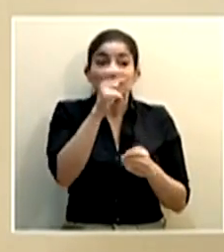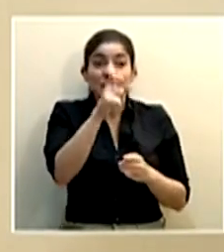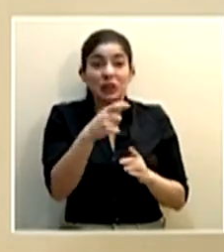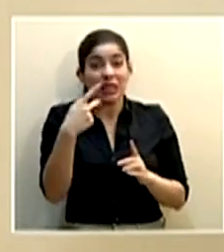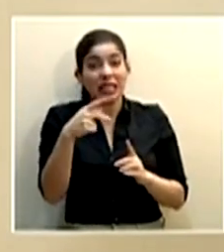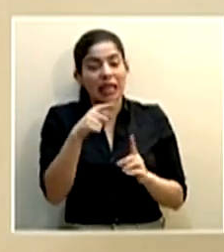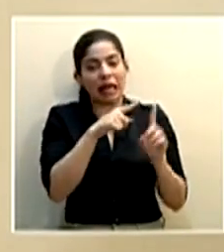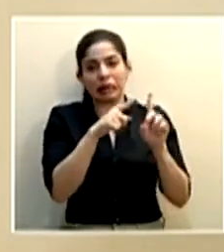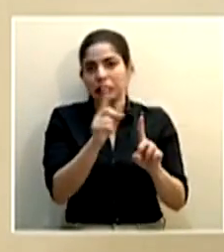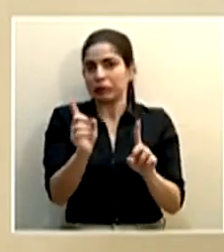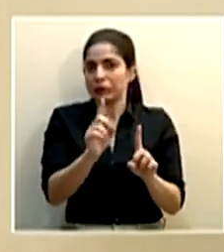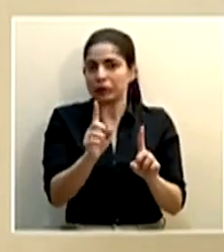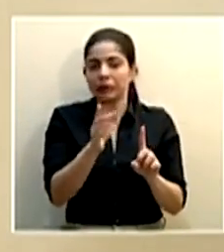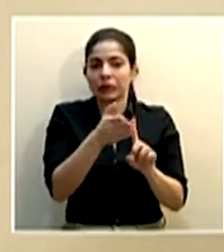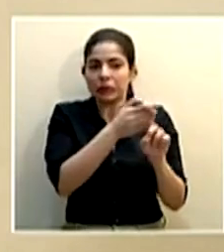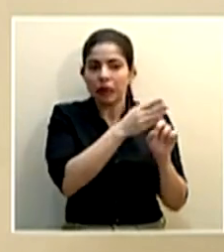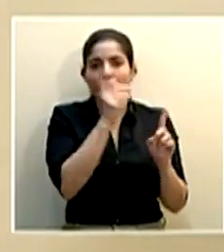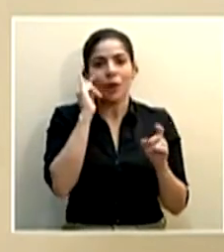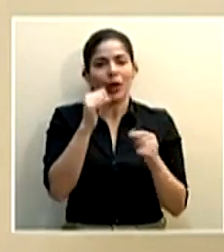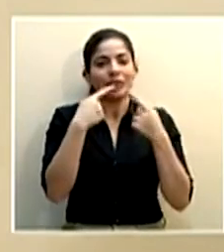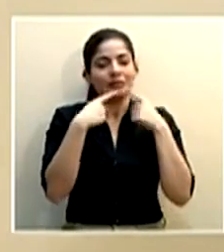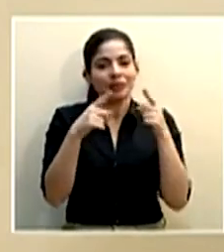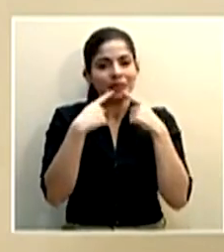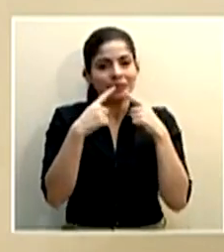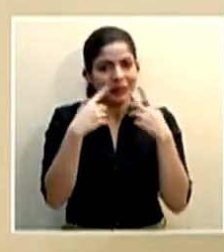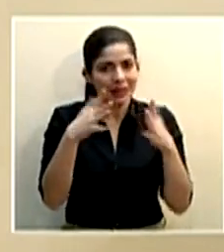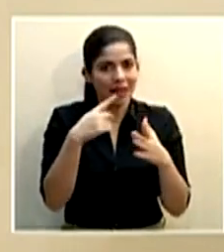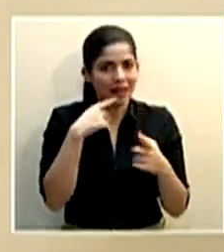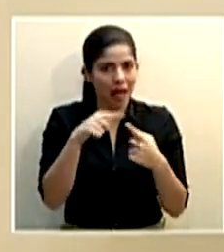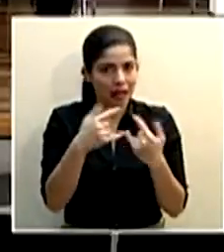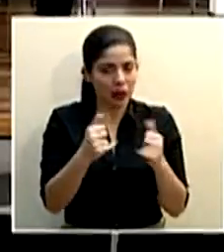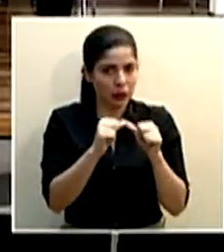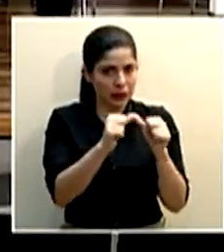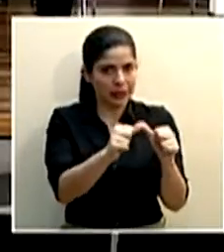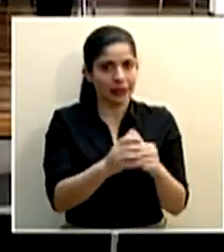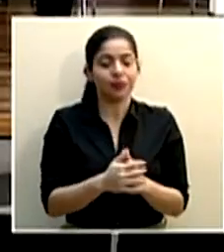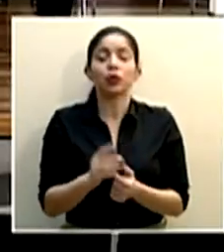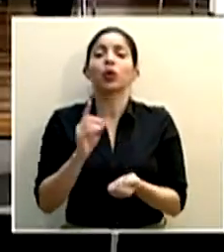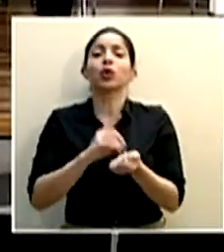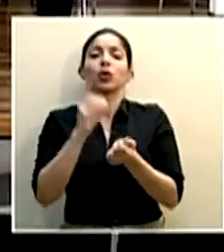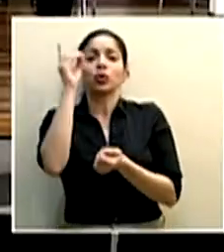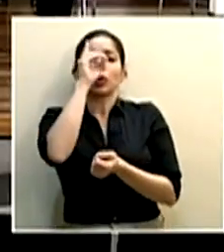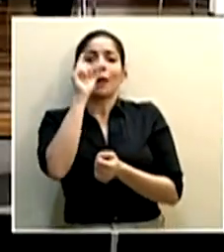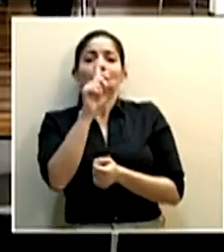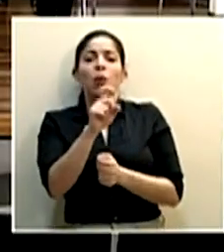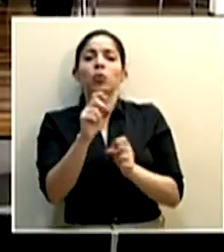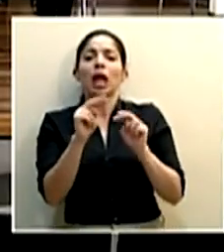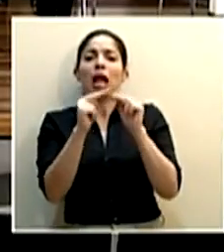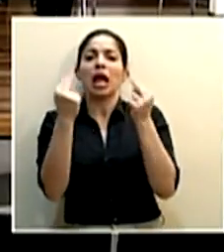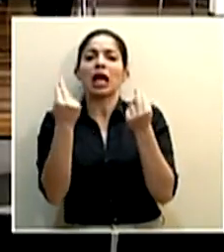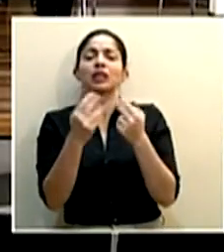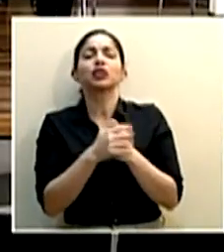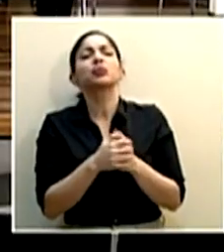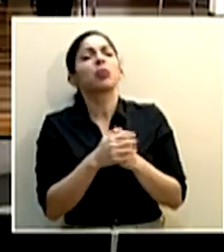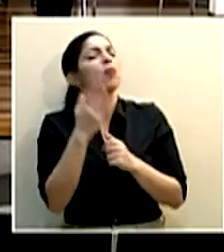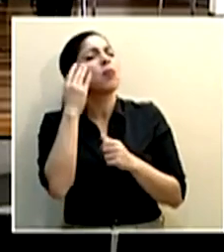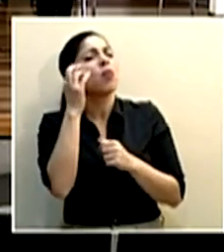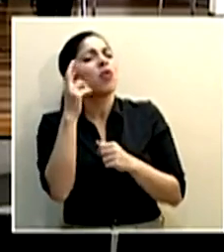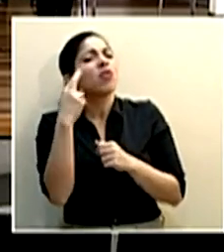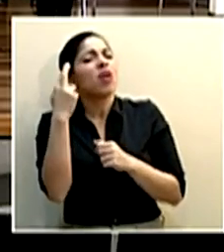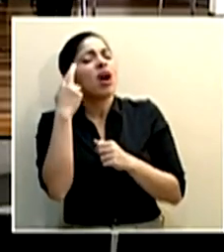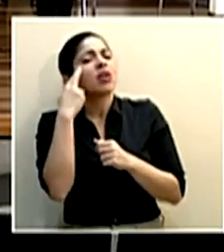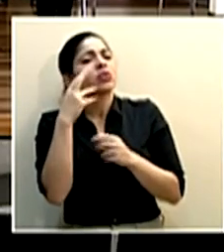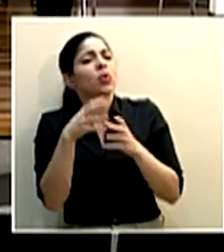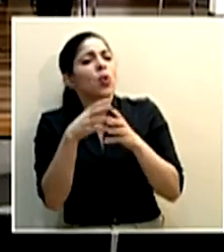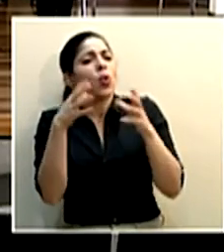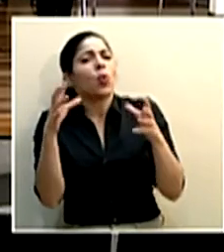y en ese sentido pues se mantienen las directrices que hemos estado girando hace el momento doctor Salas también consulta a la nación a qué se debe el incremento